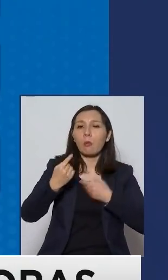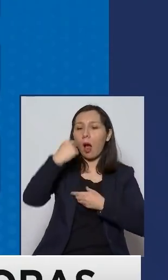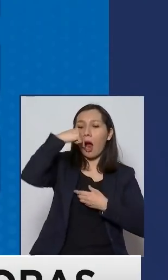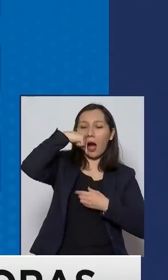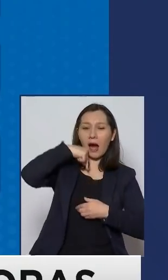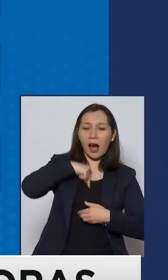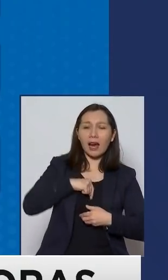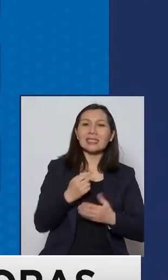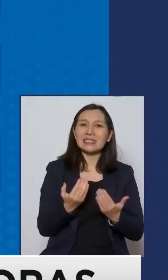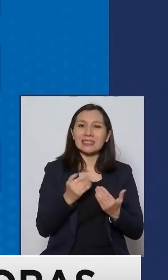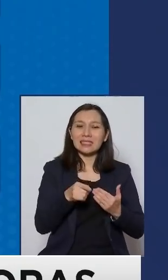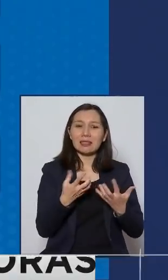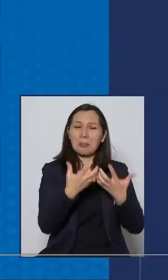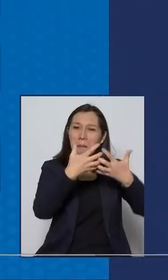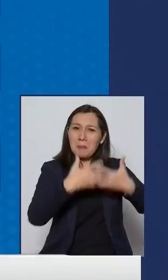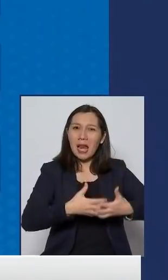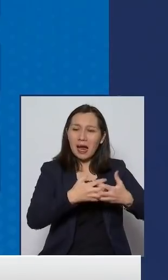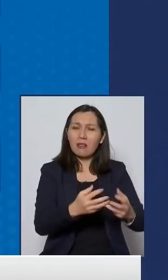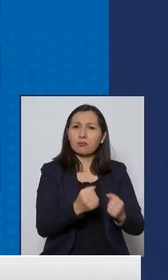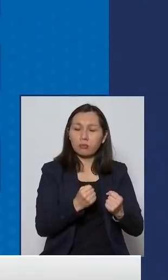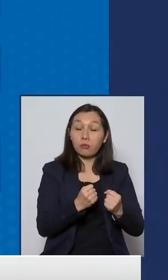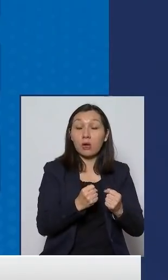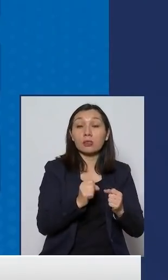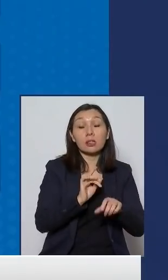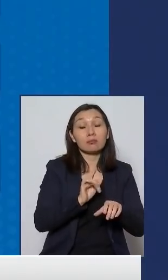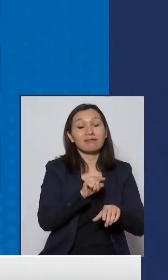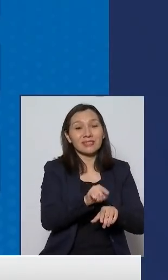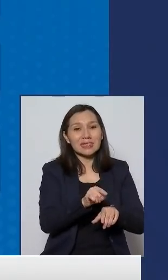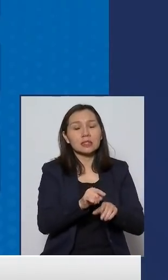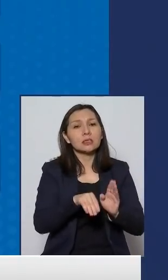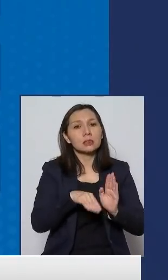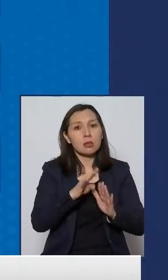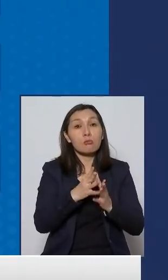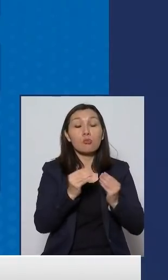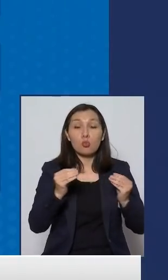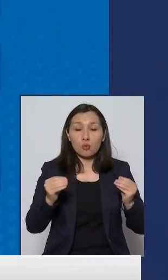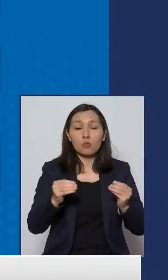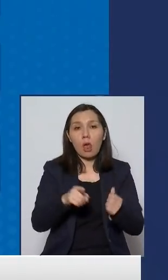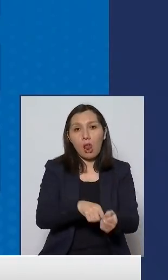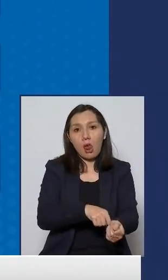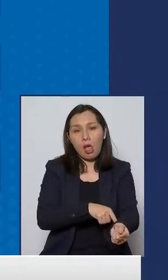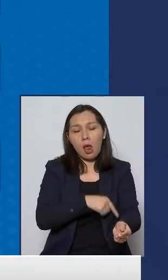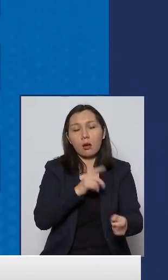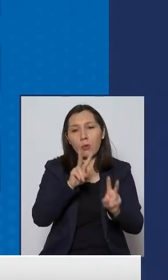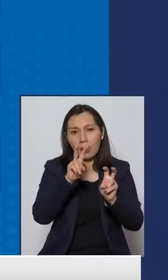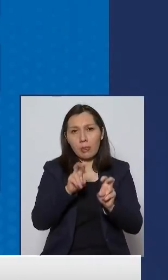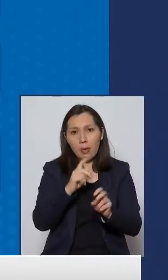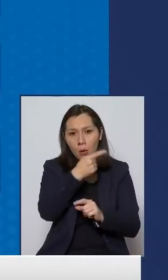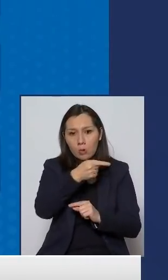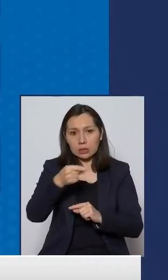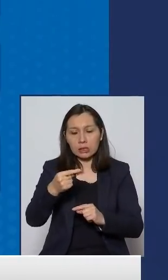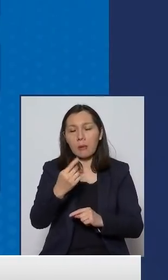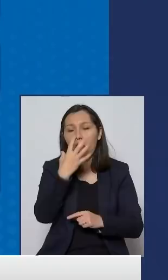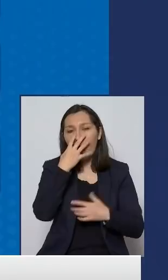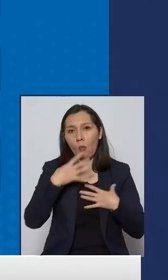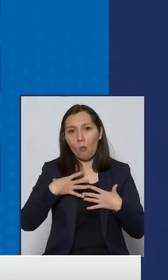conexión a estas máquinas que normalmente supera con largueza una semana.